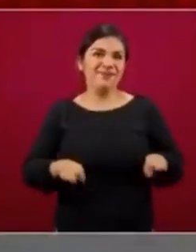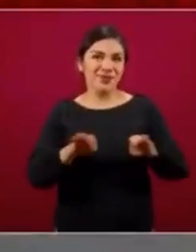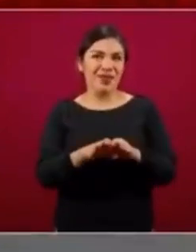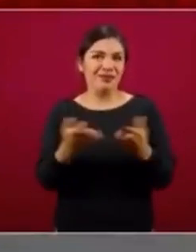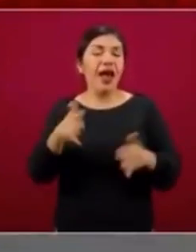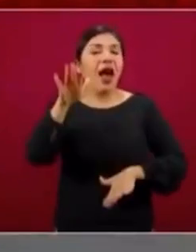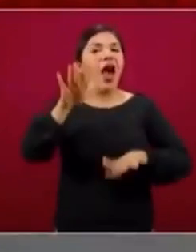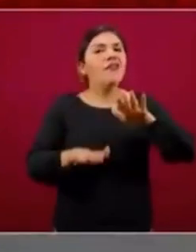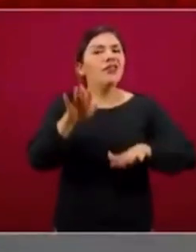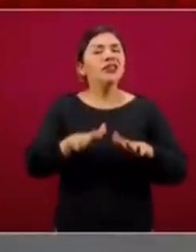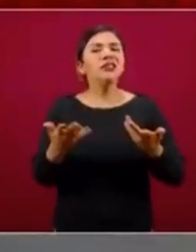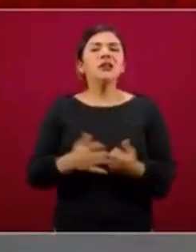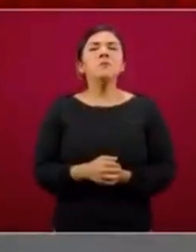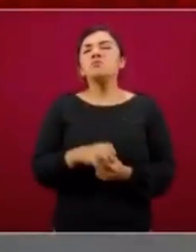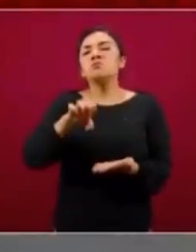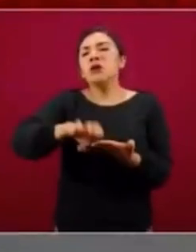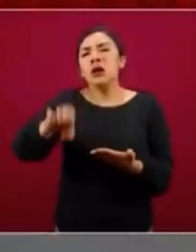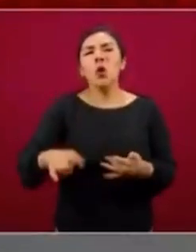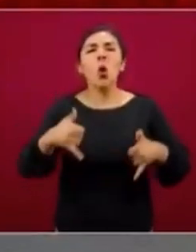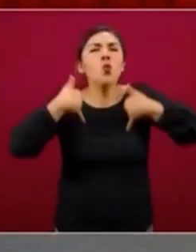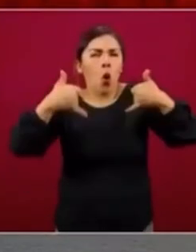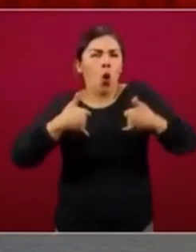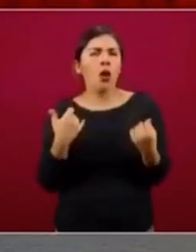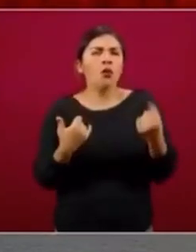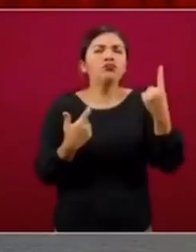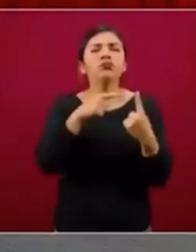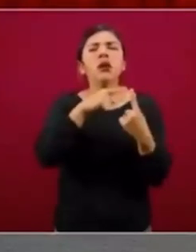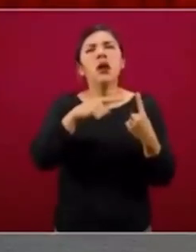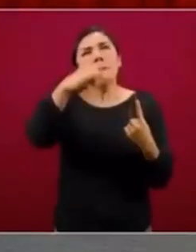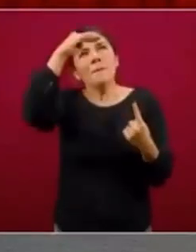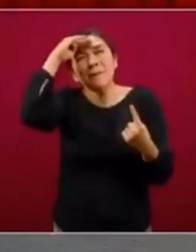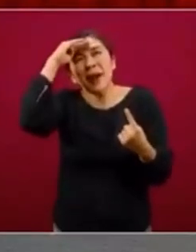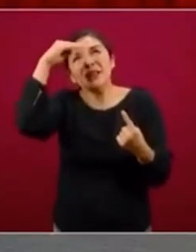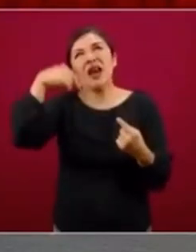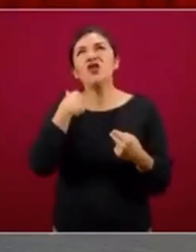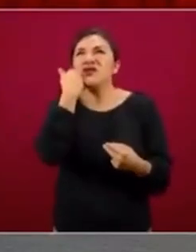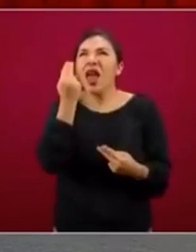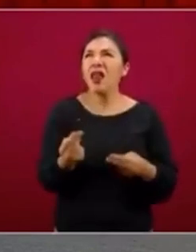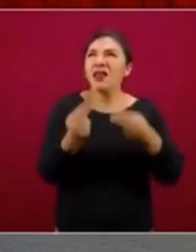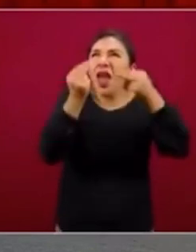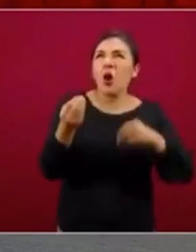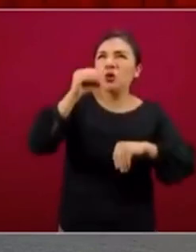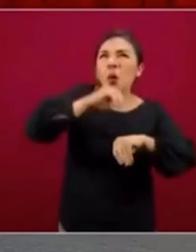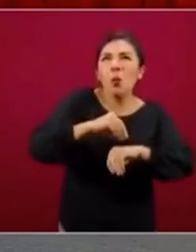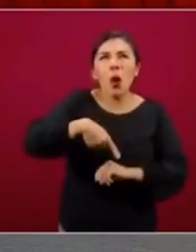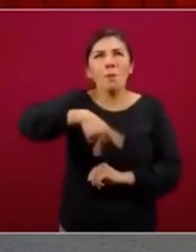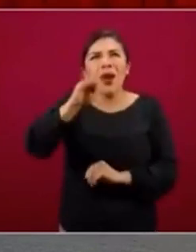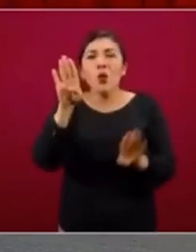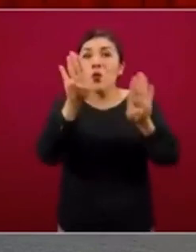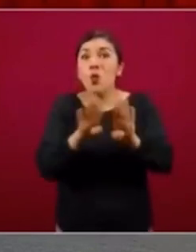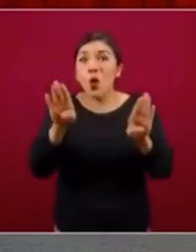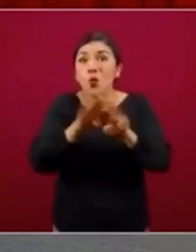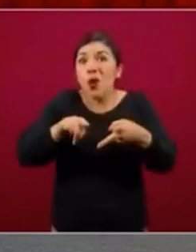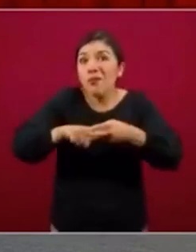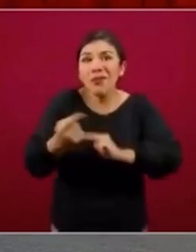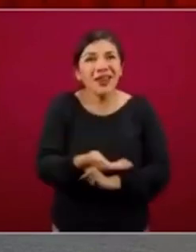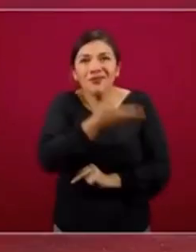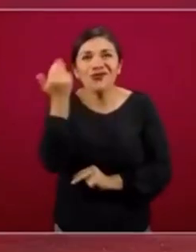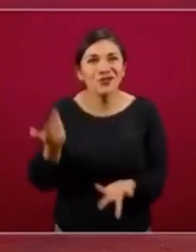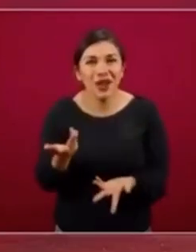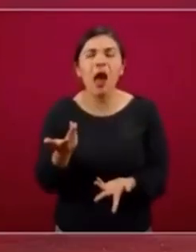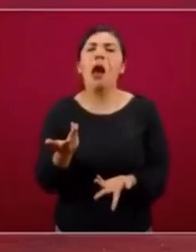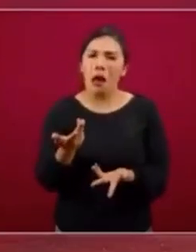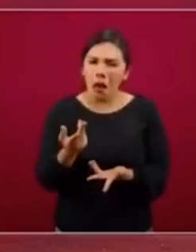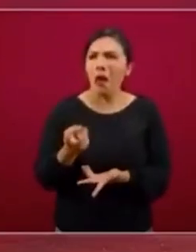Muchas veces tenemos, por ejemplo, jóvenes que están pensando en ideas de negocio, pero no saben por dónde empezar, entonces